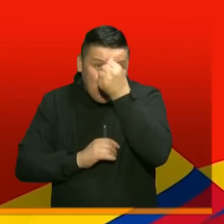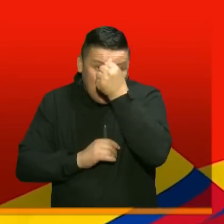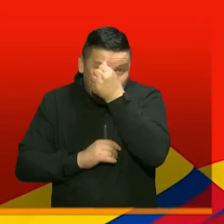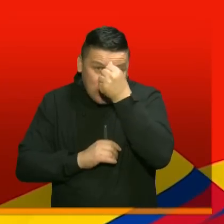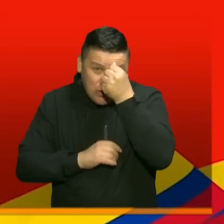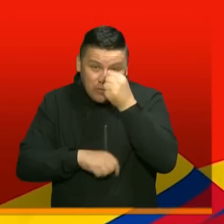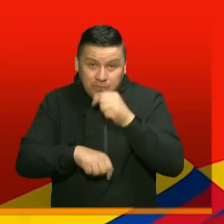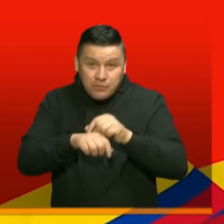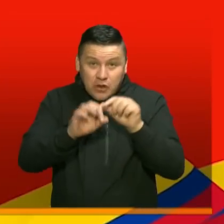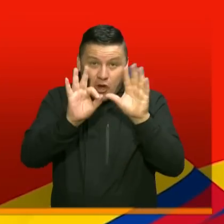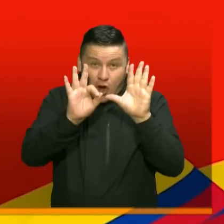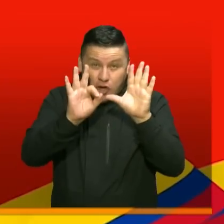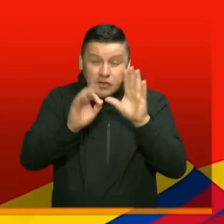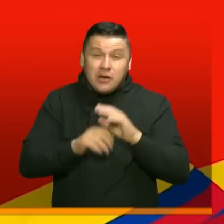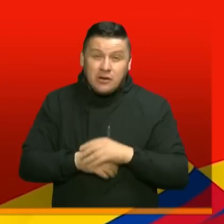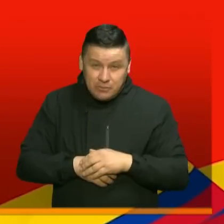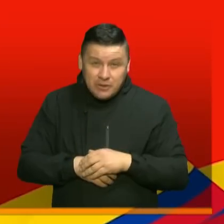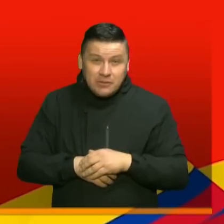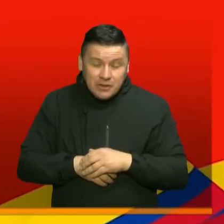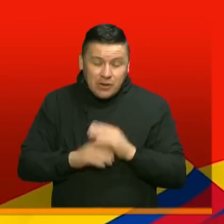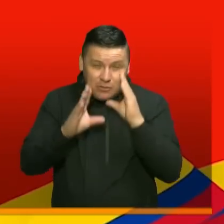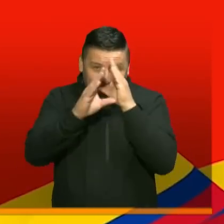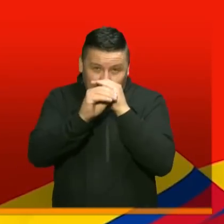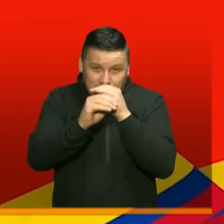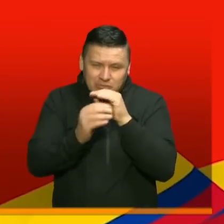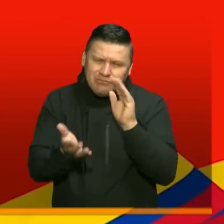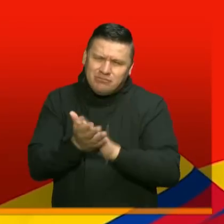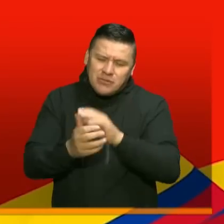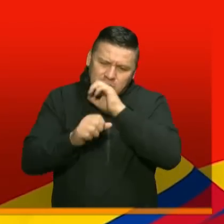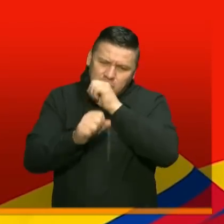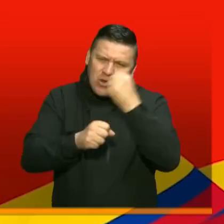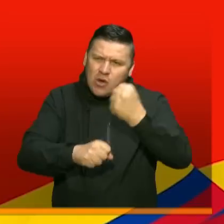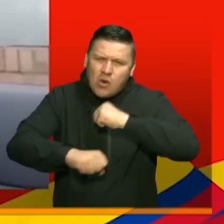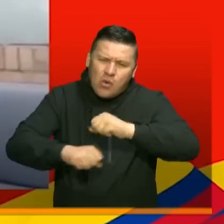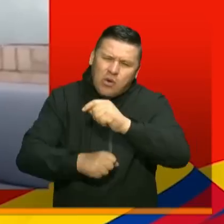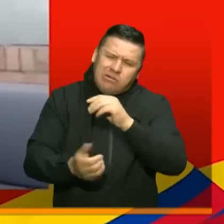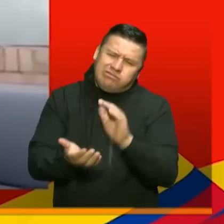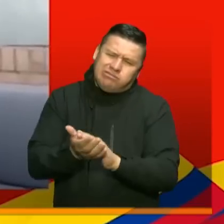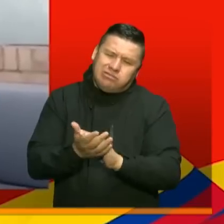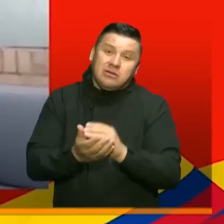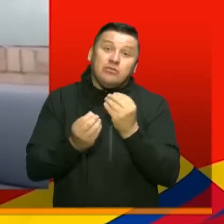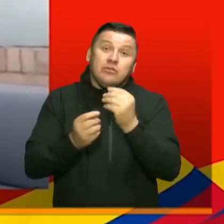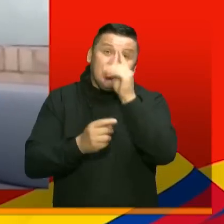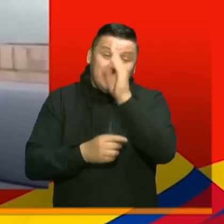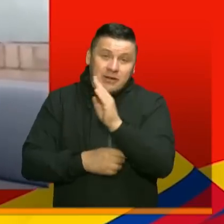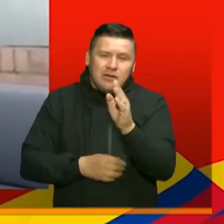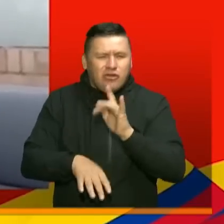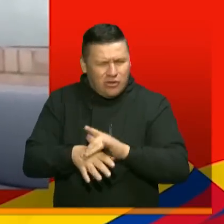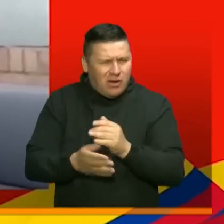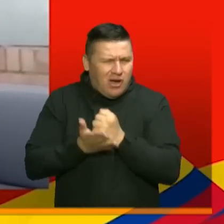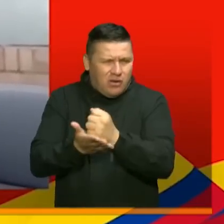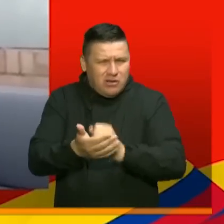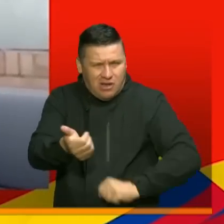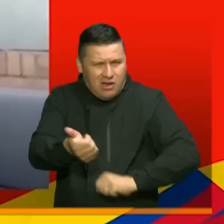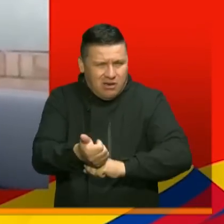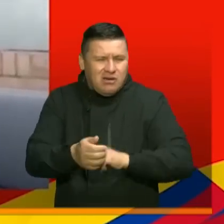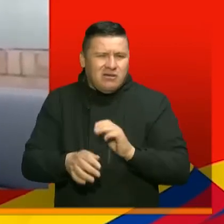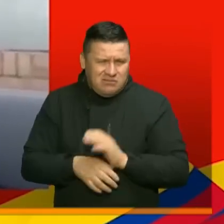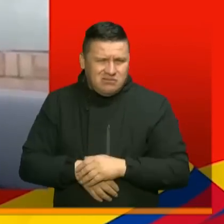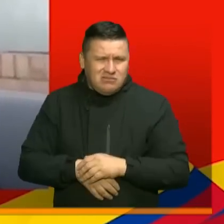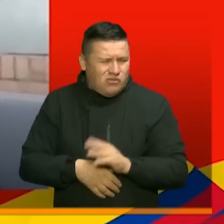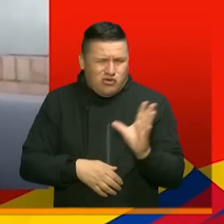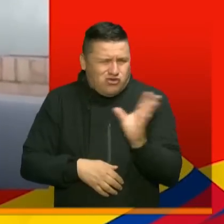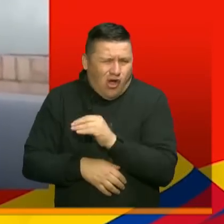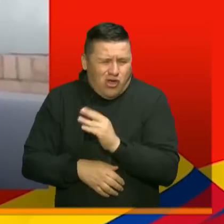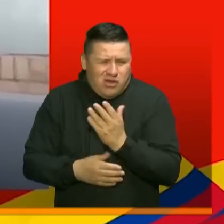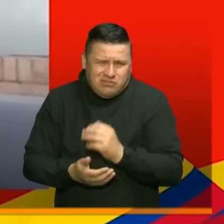a las 8 p.m. Un aplauso por nuestros héroes. Un gran abrazo y muchas bendiciones. Hay que ayudarnos, hay apoyarnos de todas